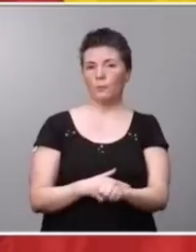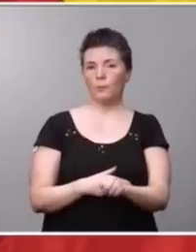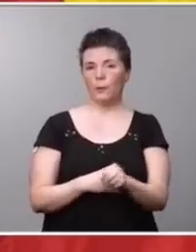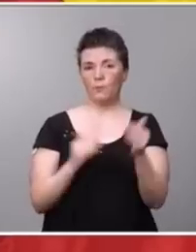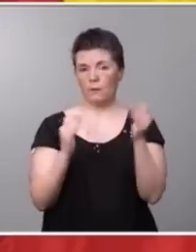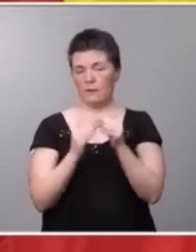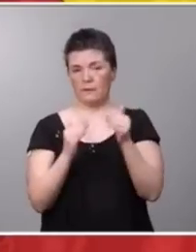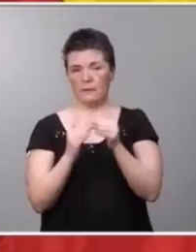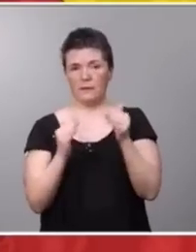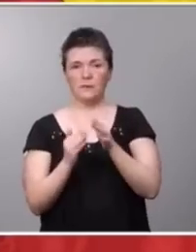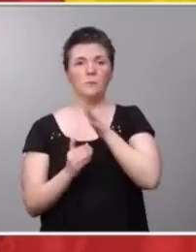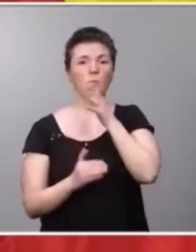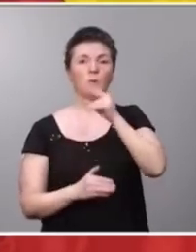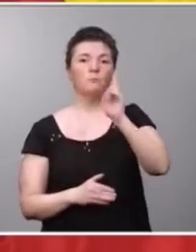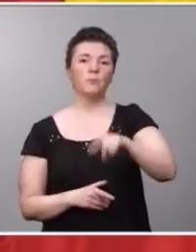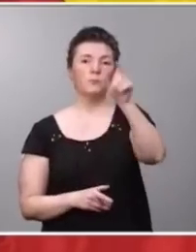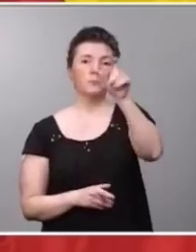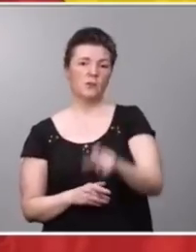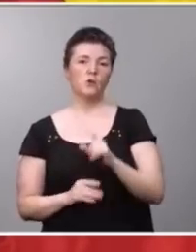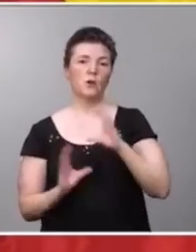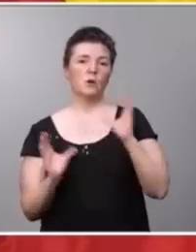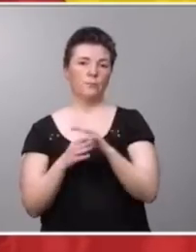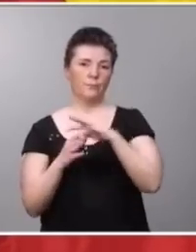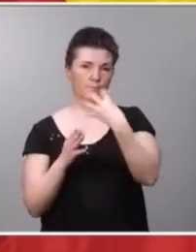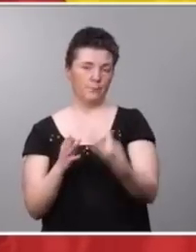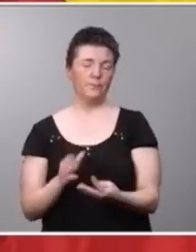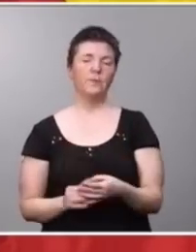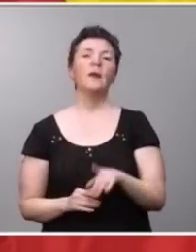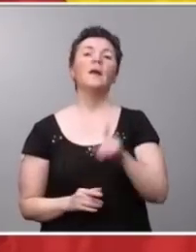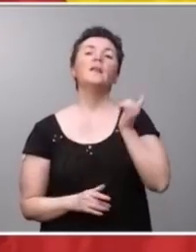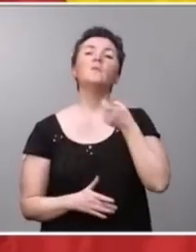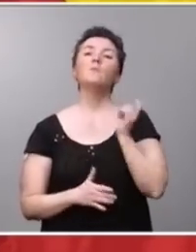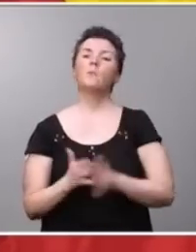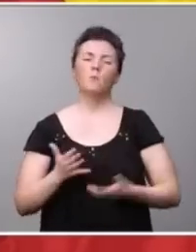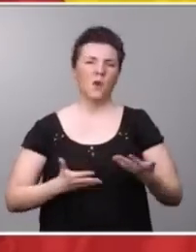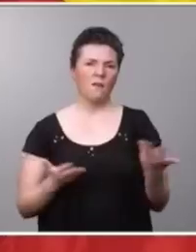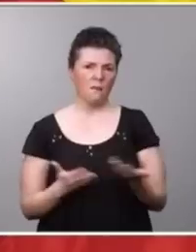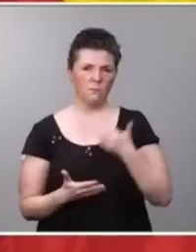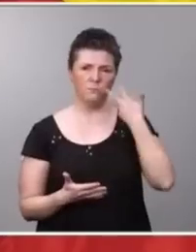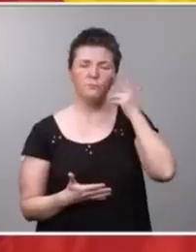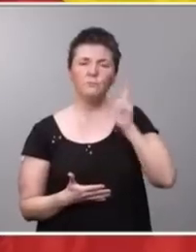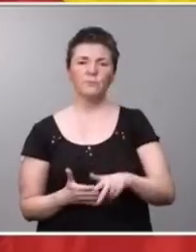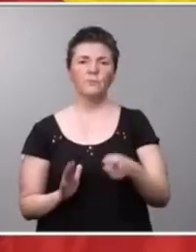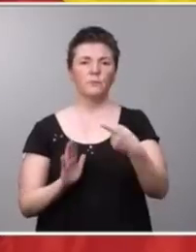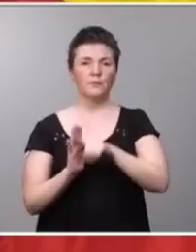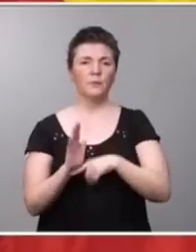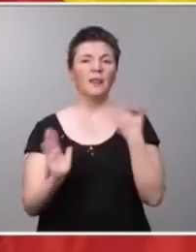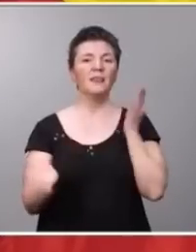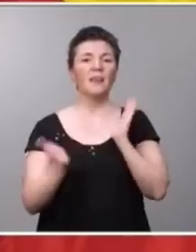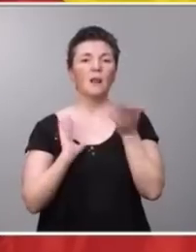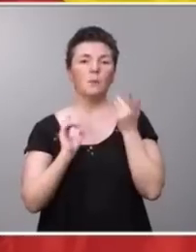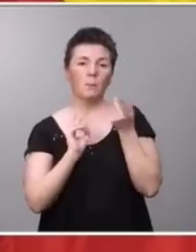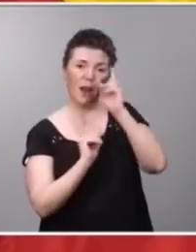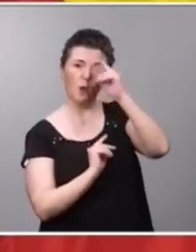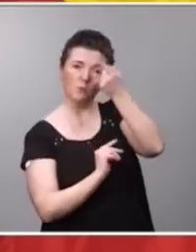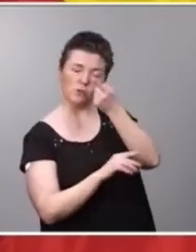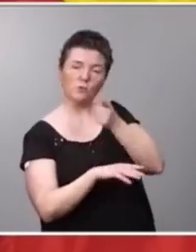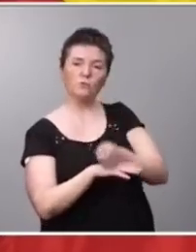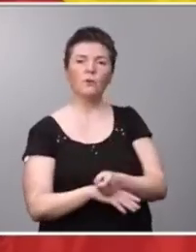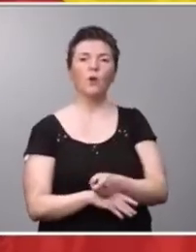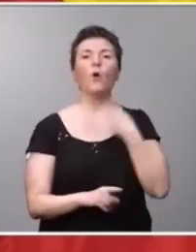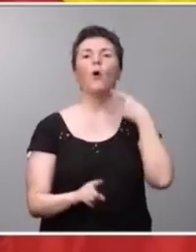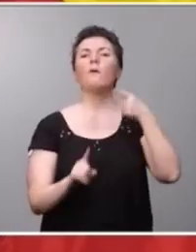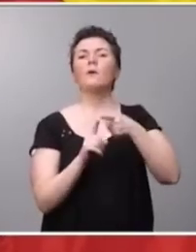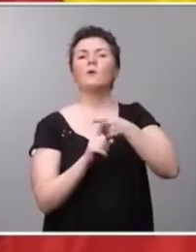por ser una persona LGTBI. También, como infracciones muy graves, estarán reconocidas las terapias de conversión o el acoso a las personas